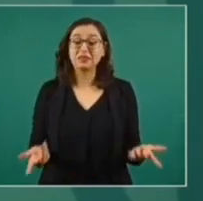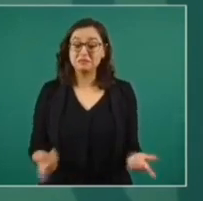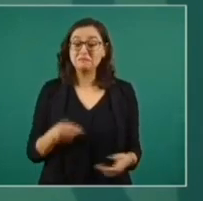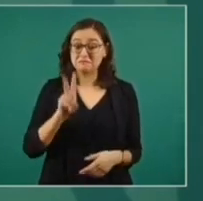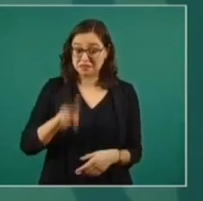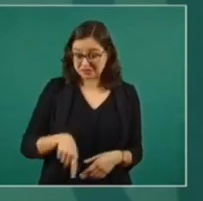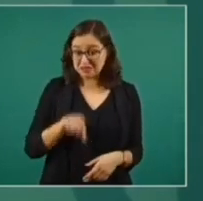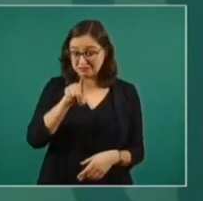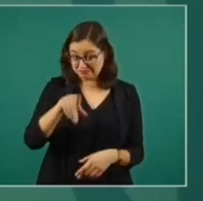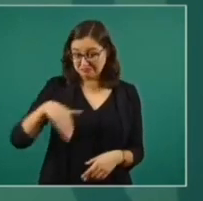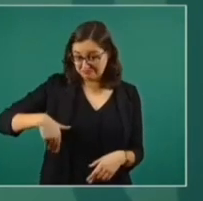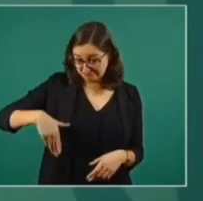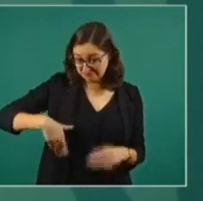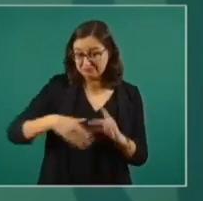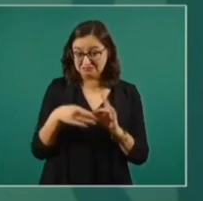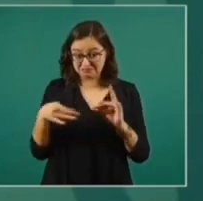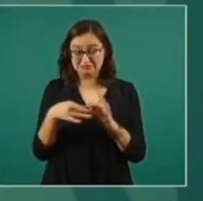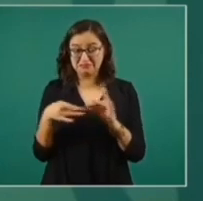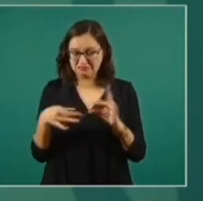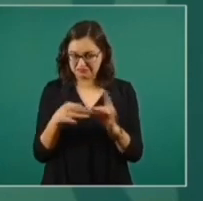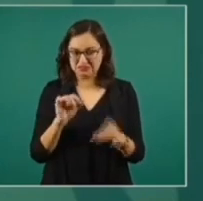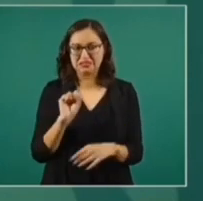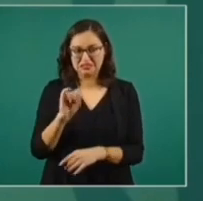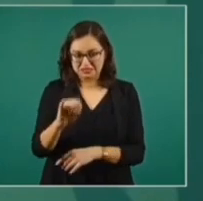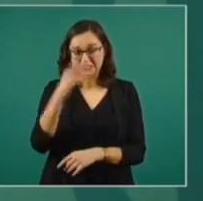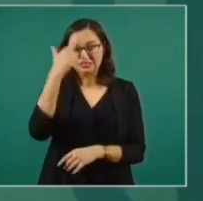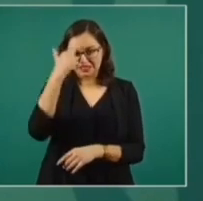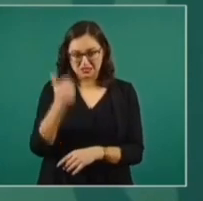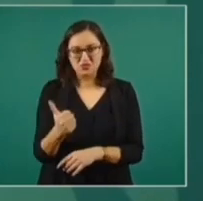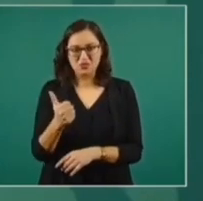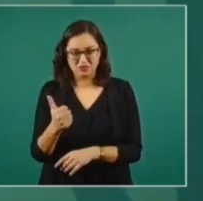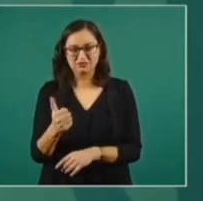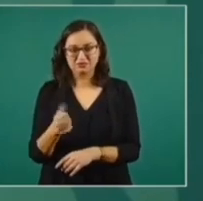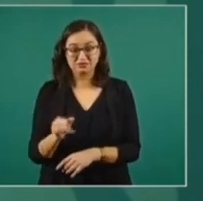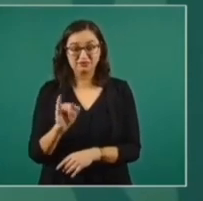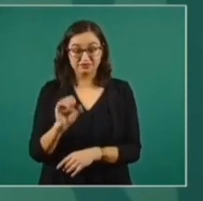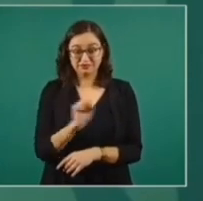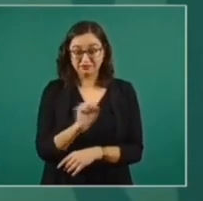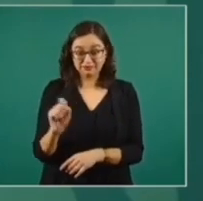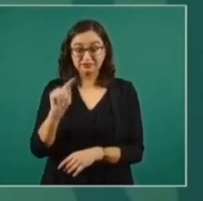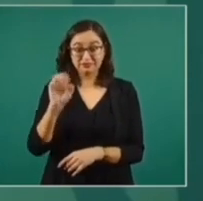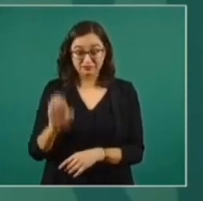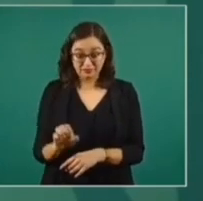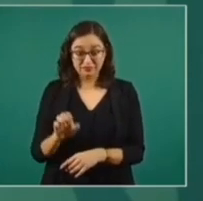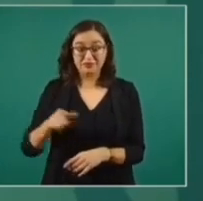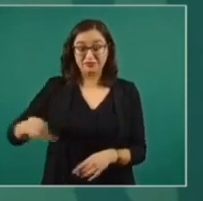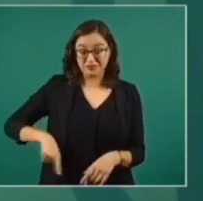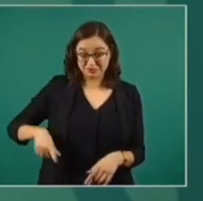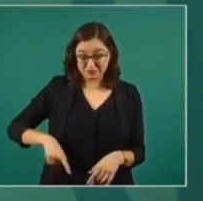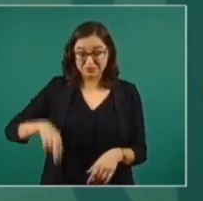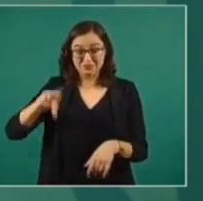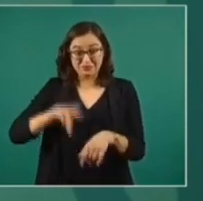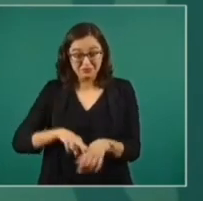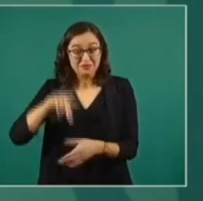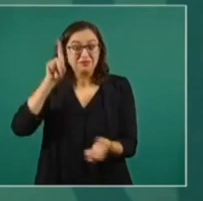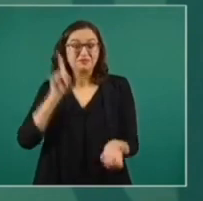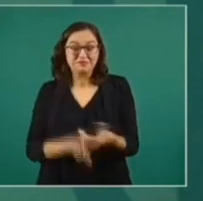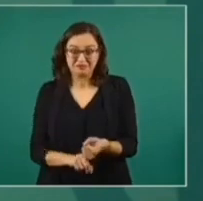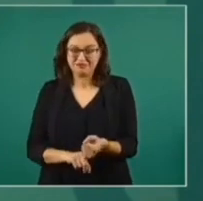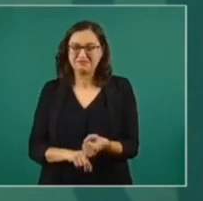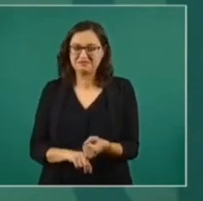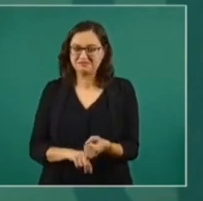acerca de los intereses adentro del gobierno. Bueno, sí, pero no todo.